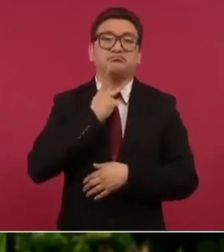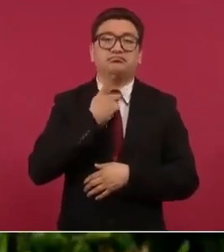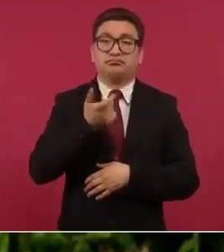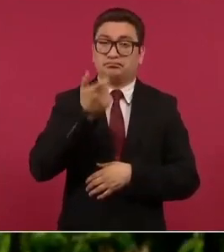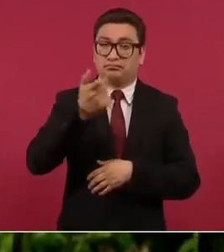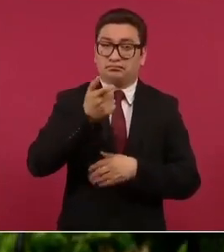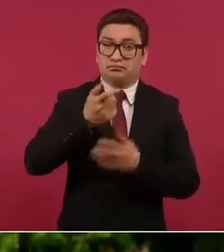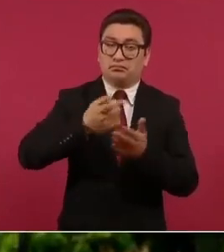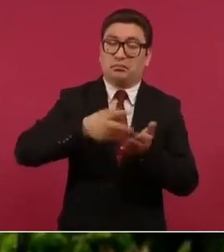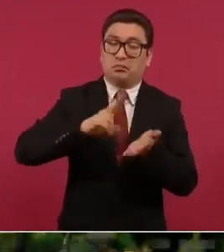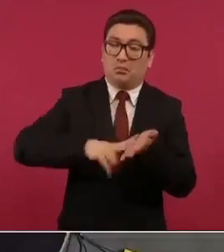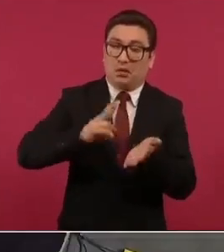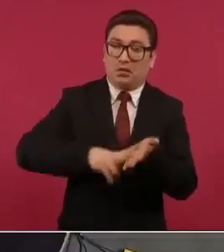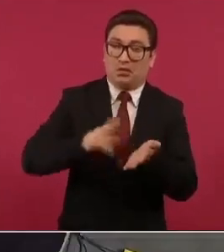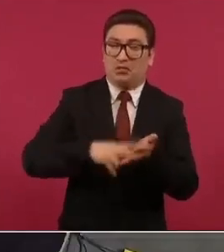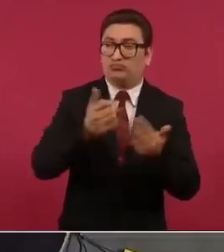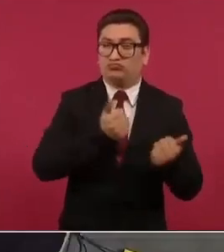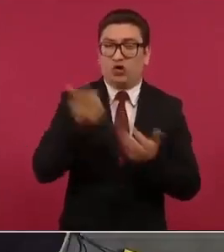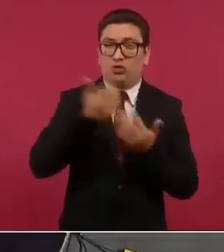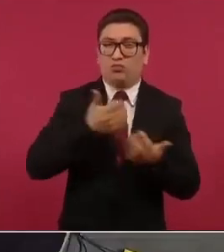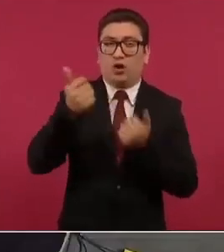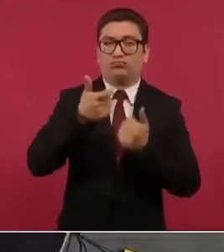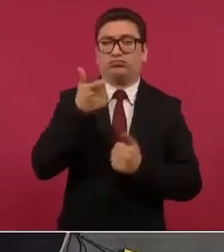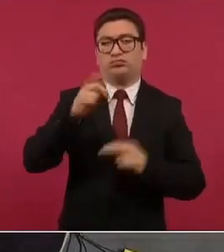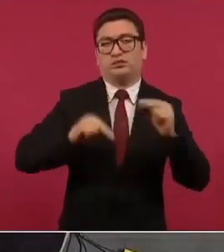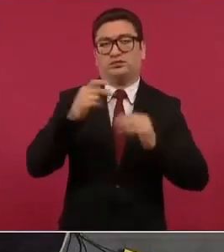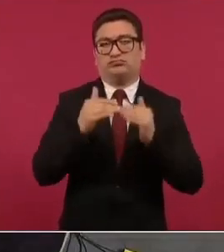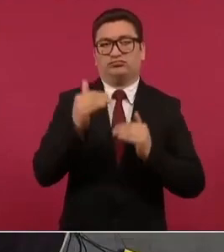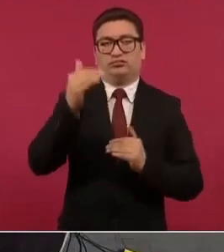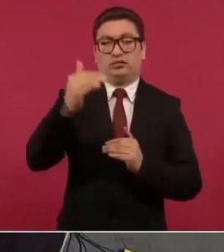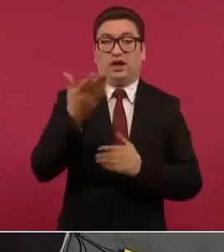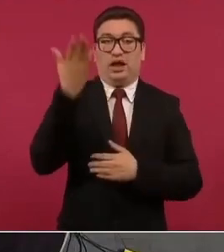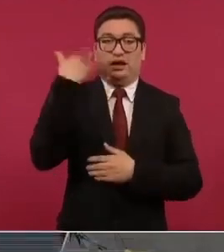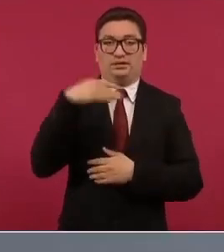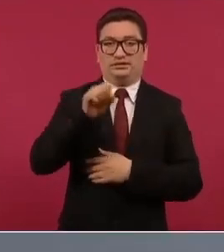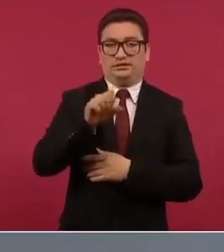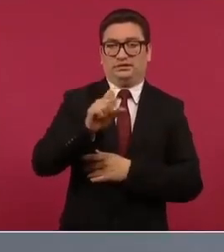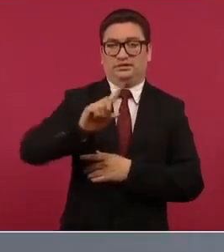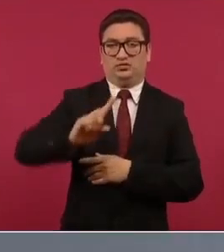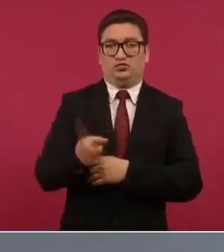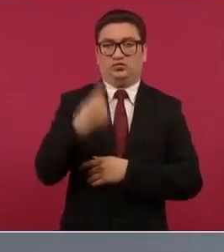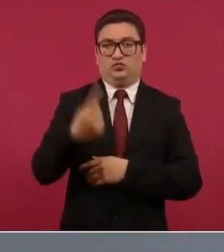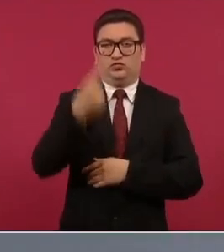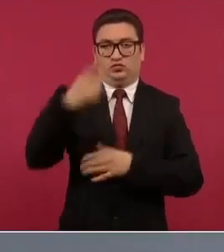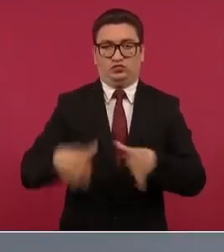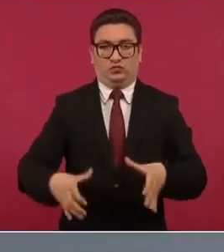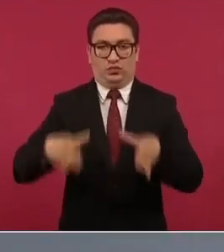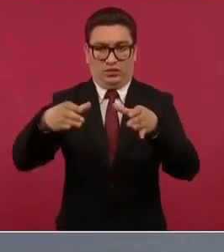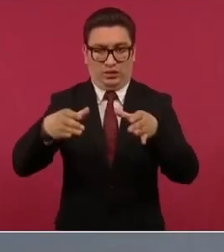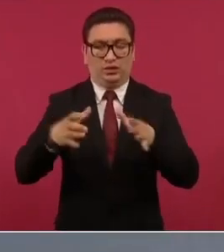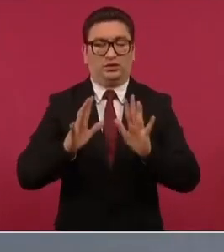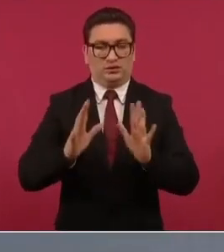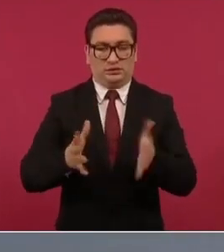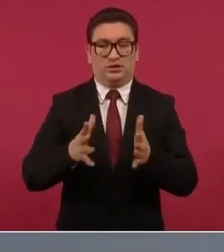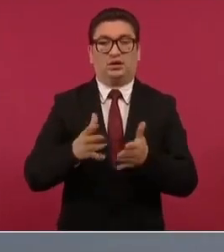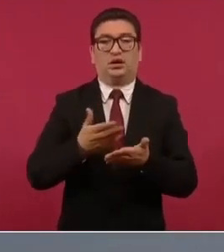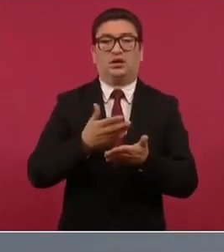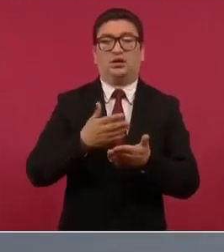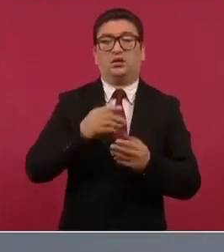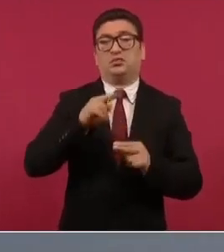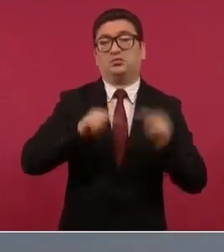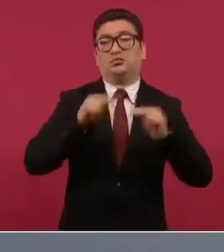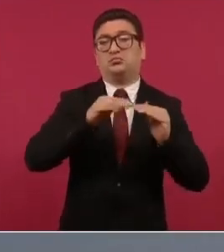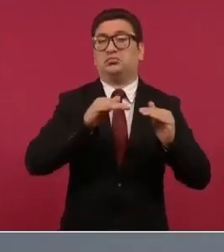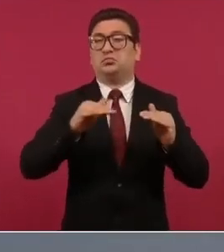de exportación lo teníamos estimado en 60 dólares el barril y llegó en un